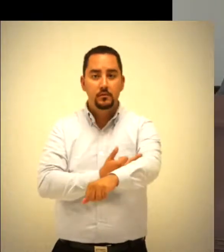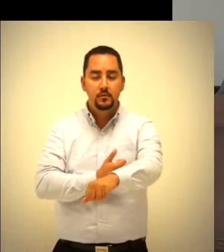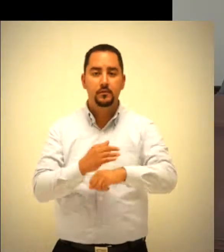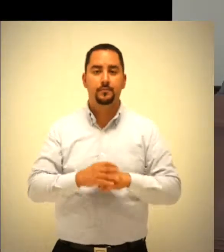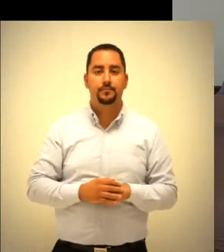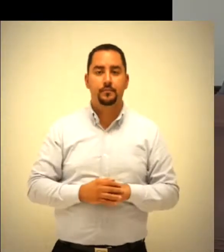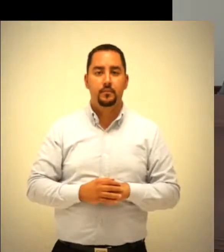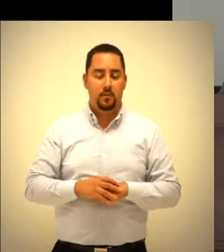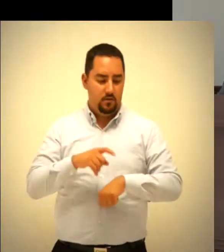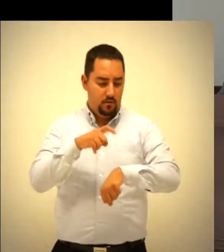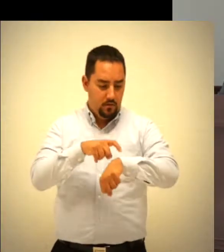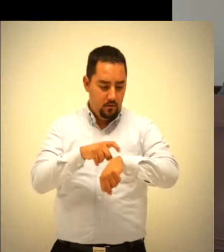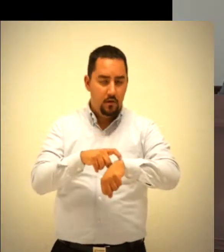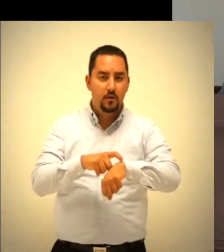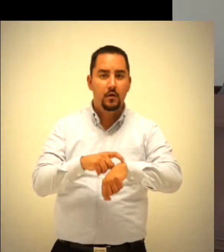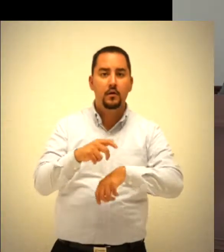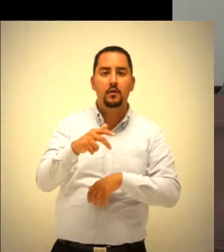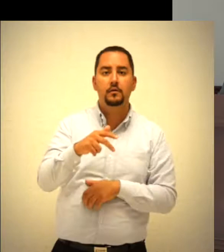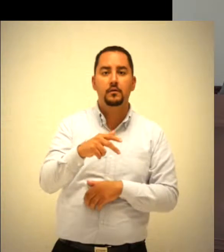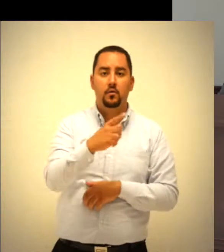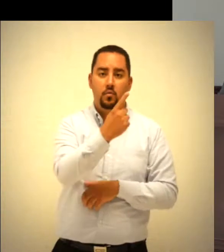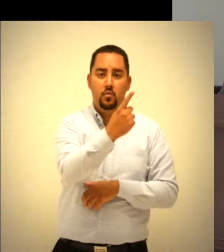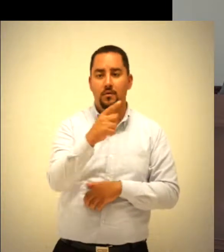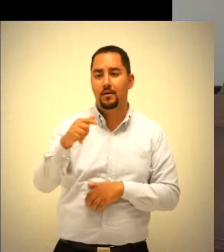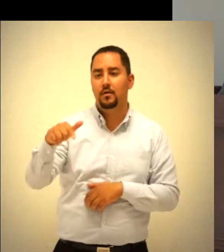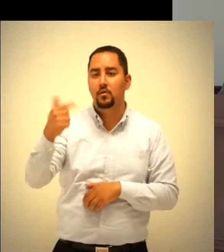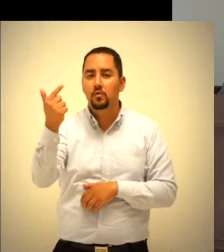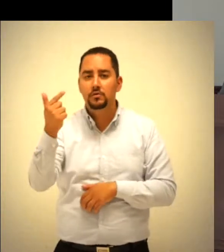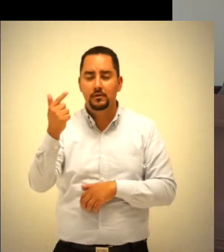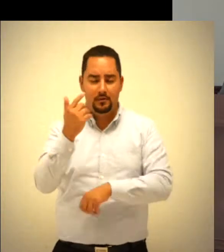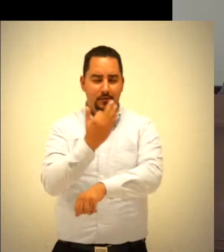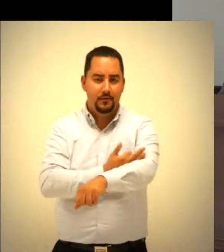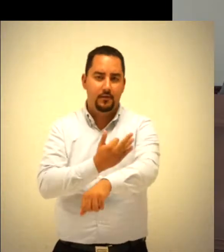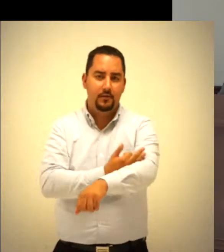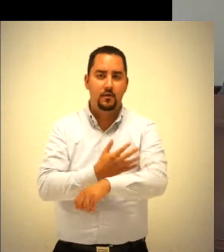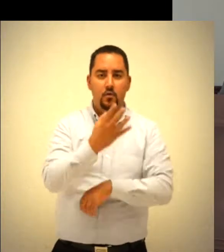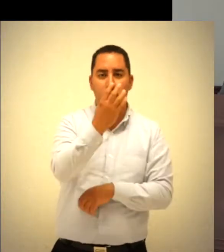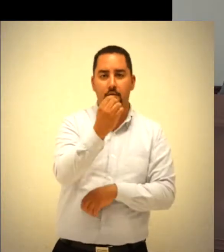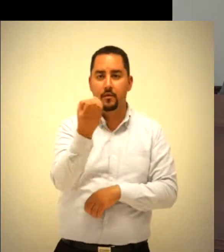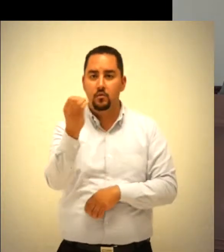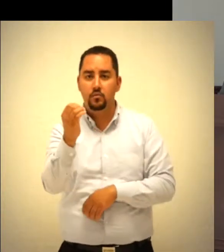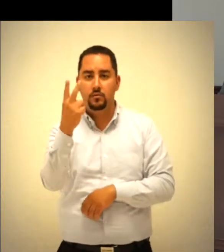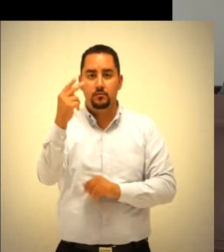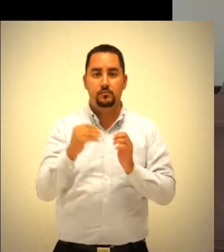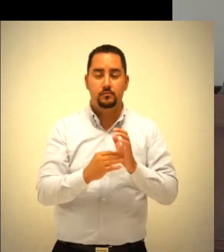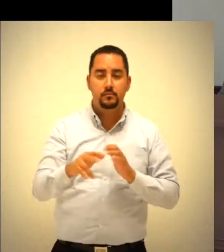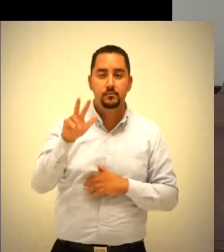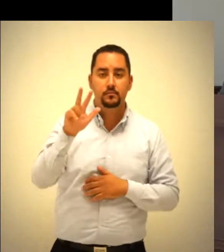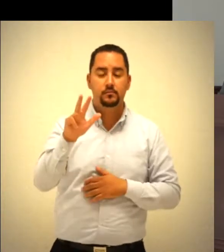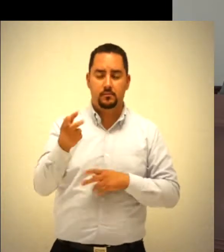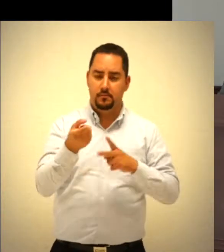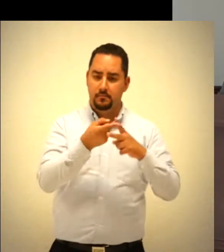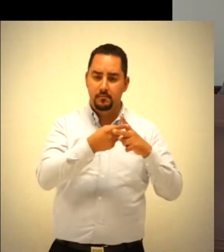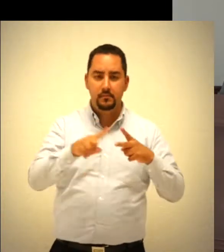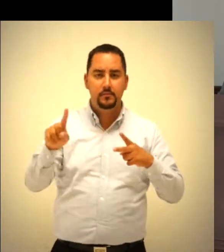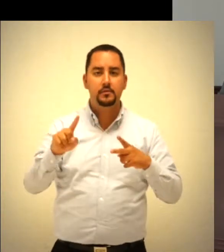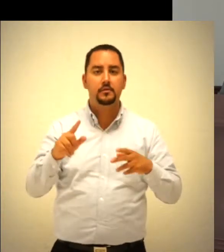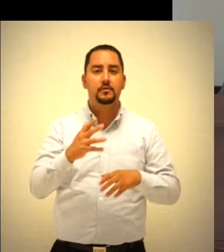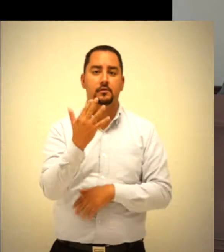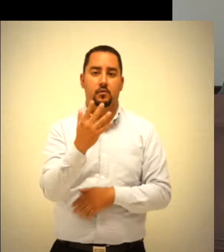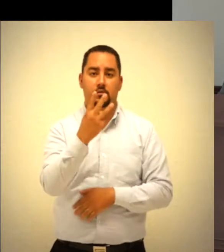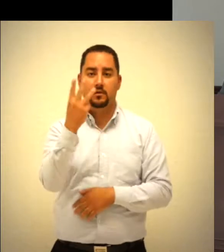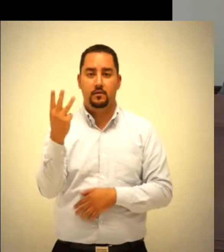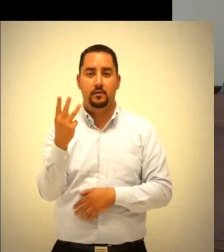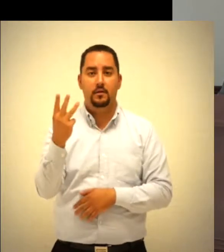Siendo las 13 horas con 12 minutos del 9 de octubre de 2018, damos inicio a la quincuagésima